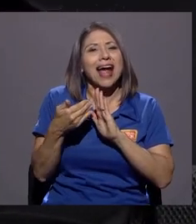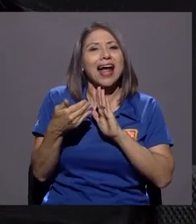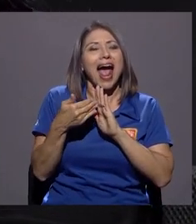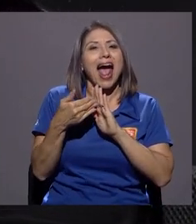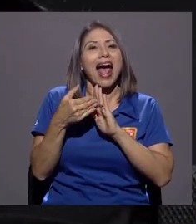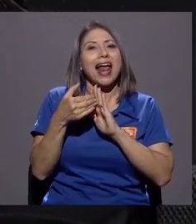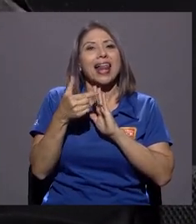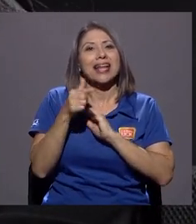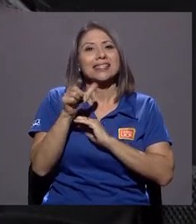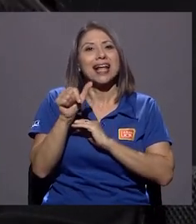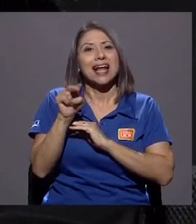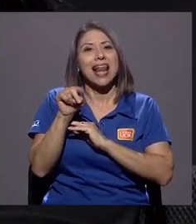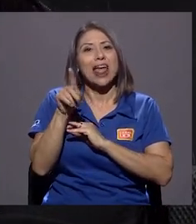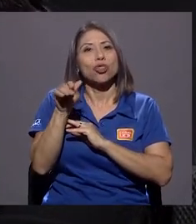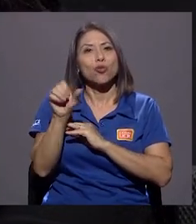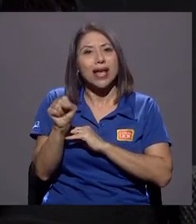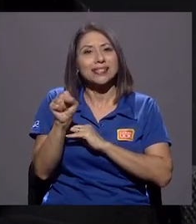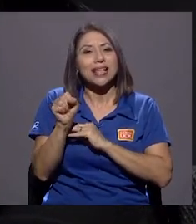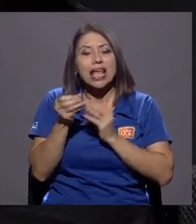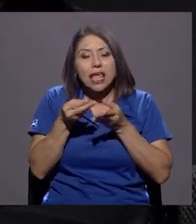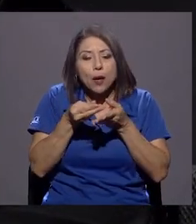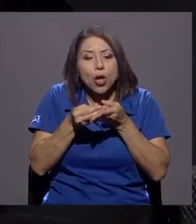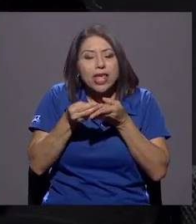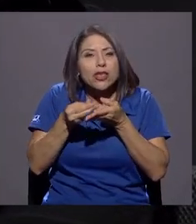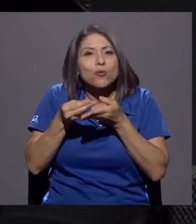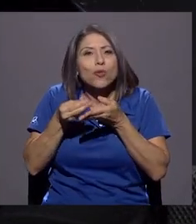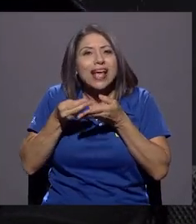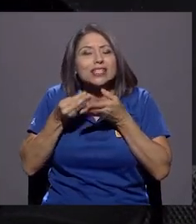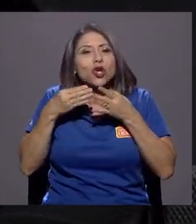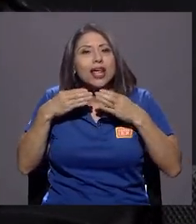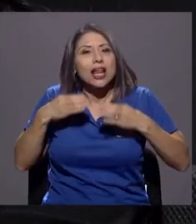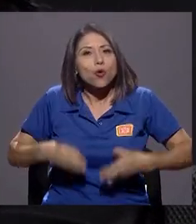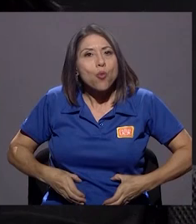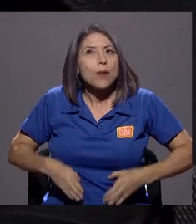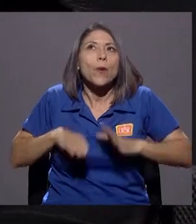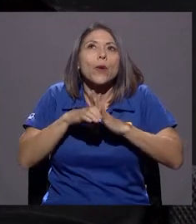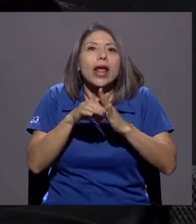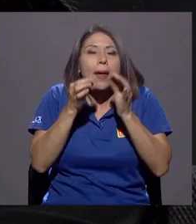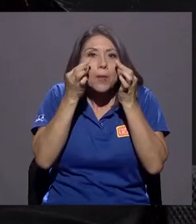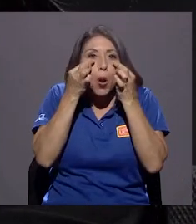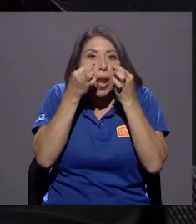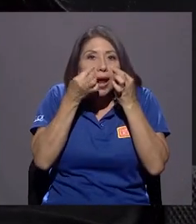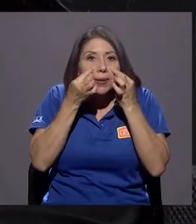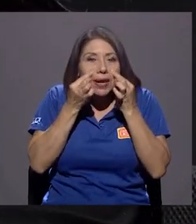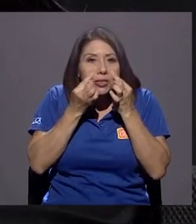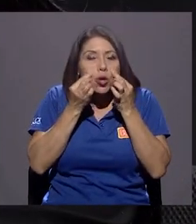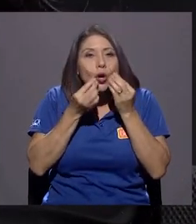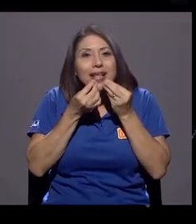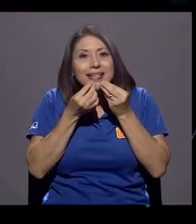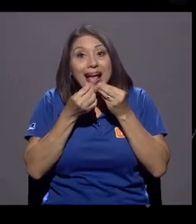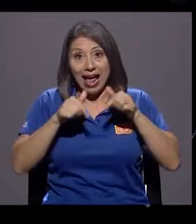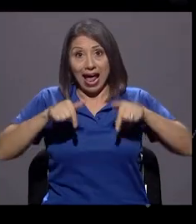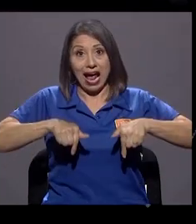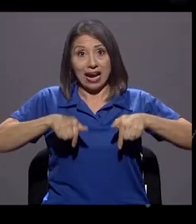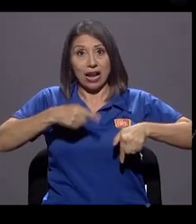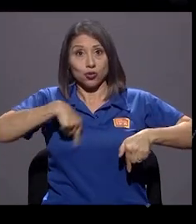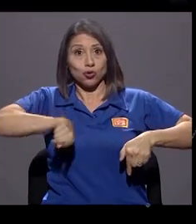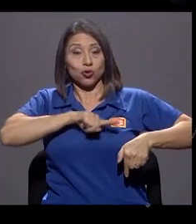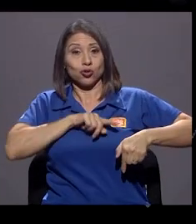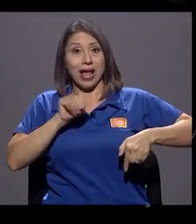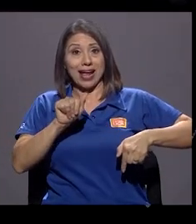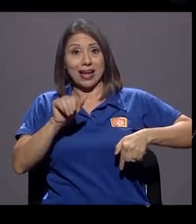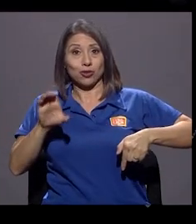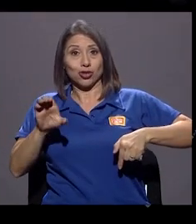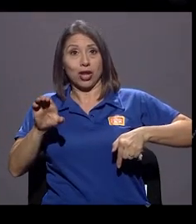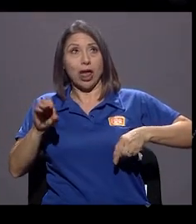lubricación en el cuerpo, en este caso lo que son lágrimas en los ojos, la saliva. estudio estamos con aire acondicionado y usted no ha necesitado las gotas